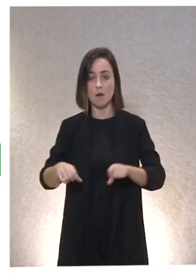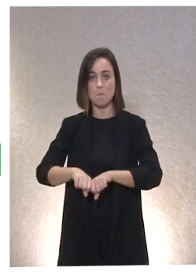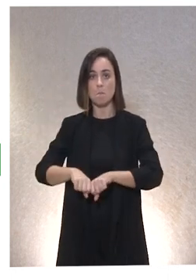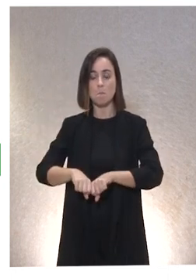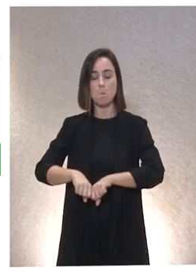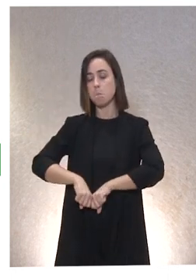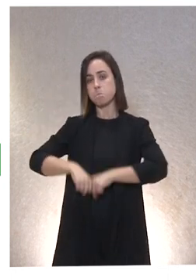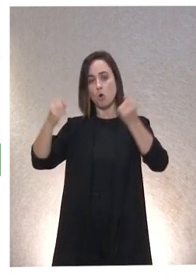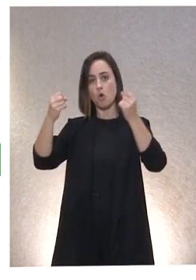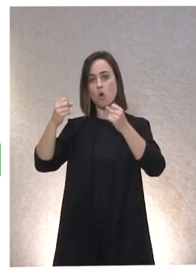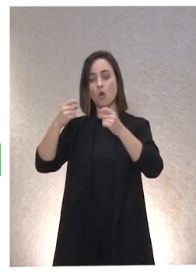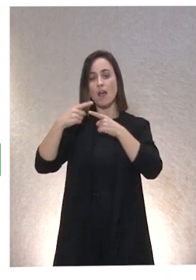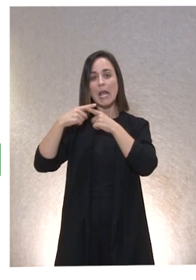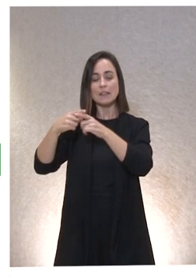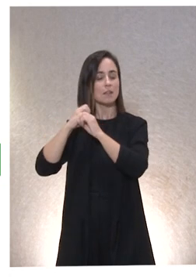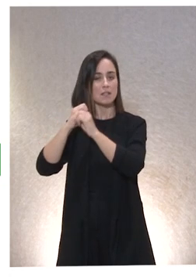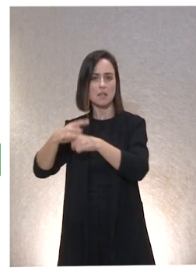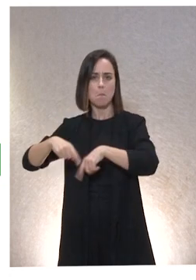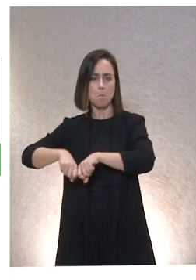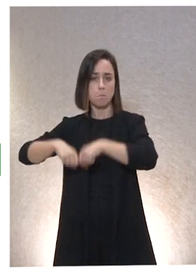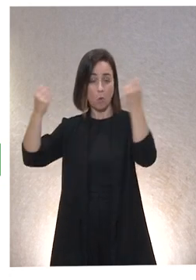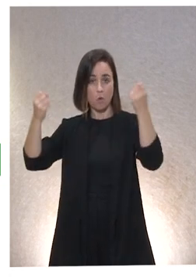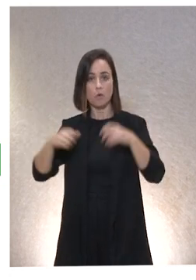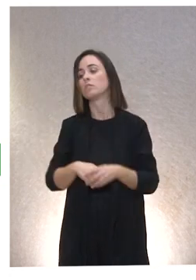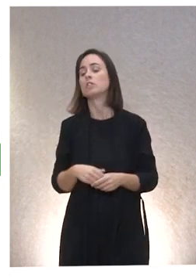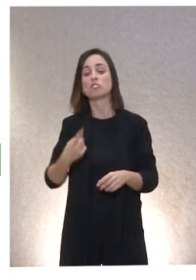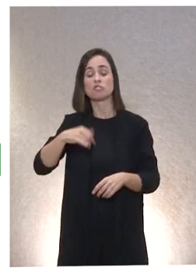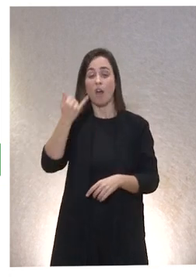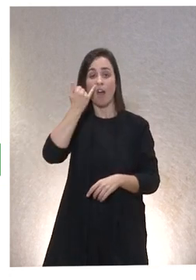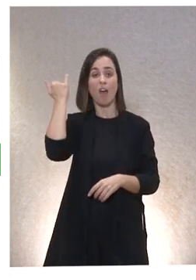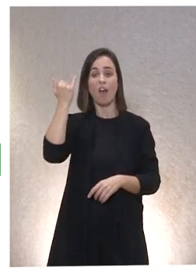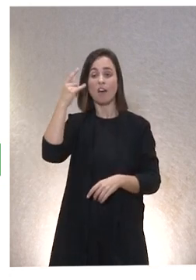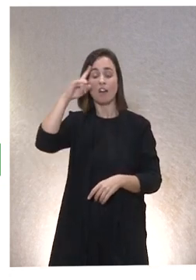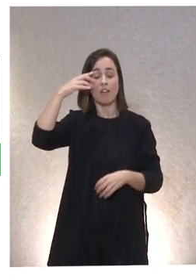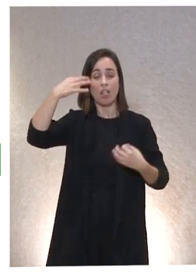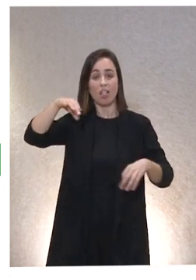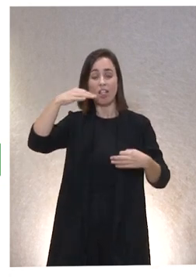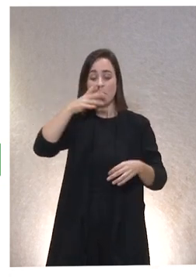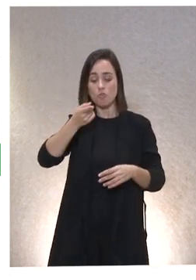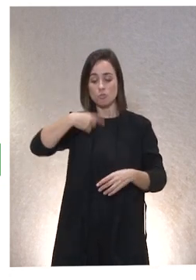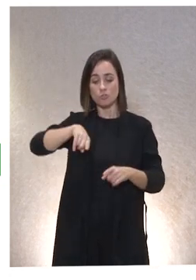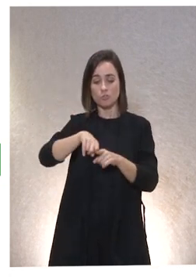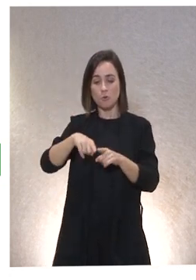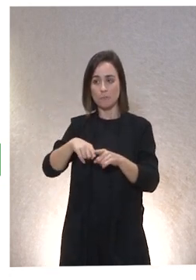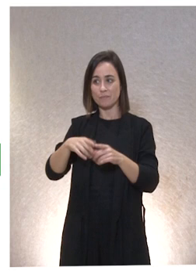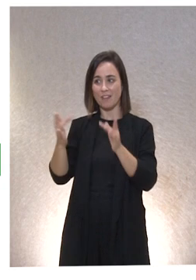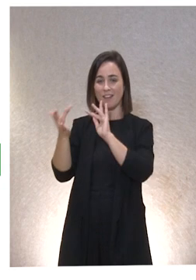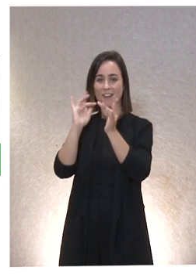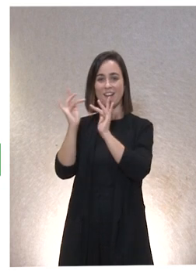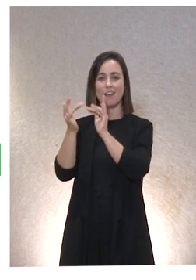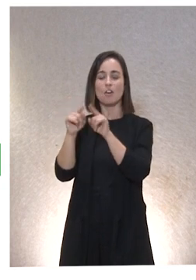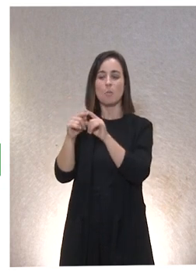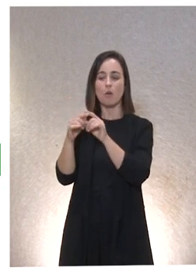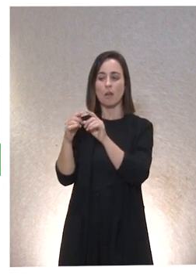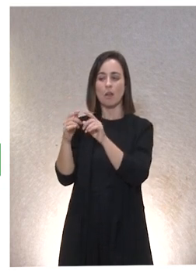interdependencia que no nos damos cuenta de ella. ¿Y por qué no nos damos cuenta de ella? Porque no tenemos interiorizada la relación de interdependencia,